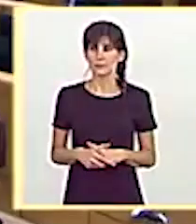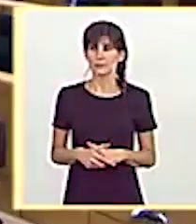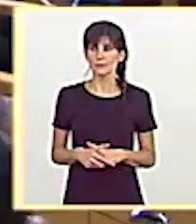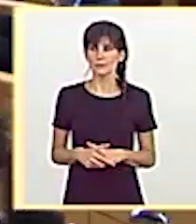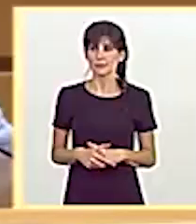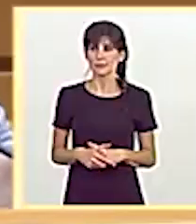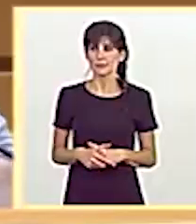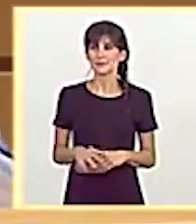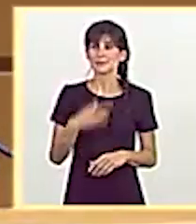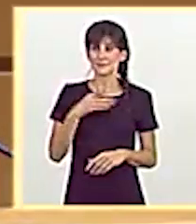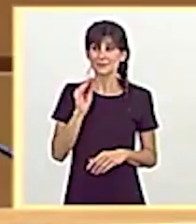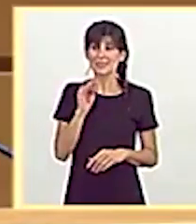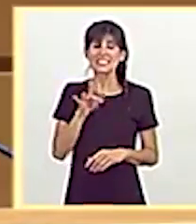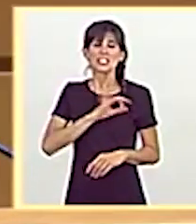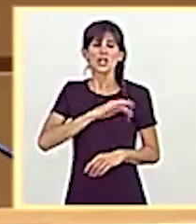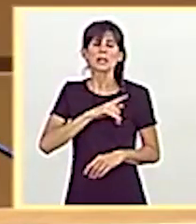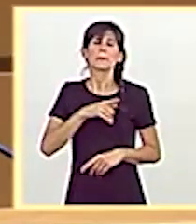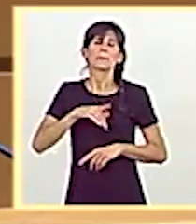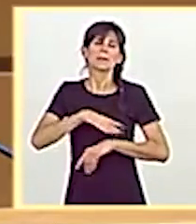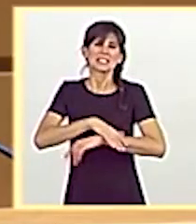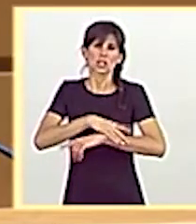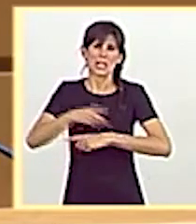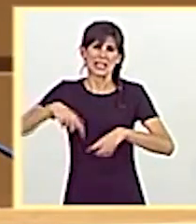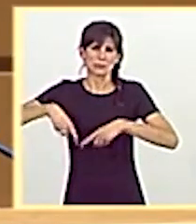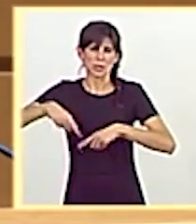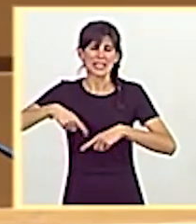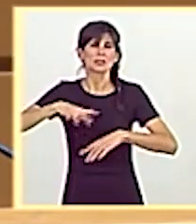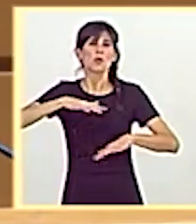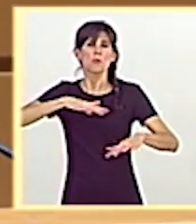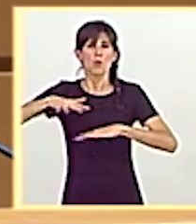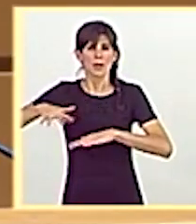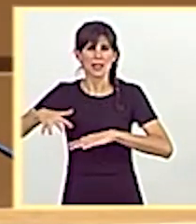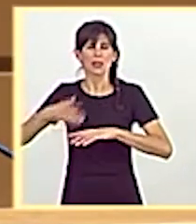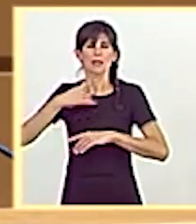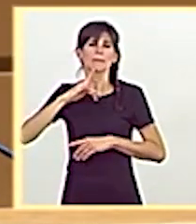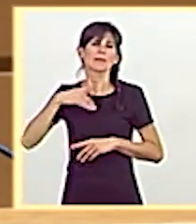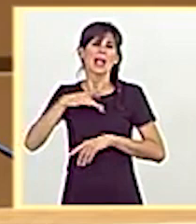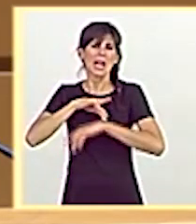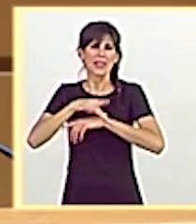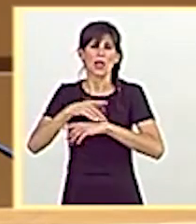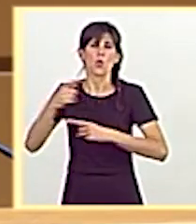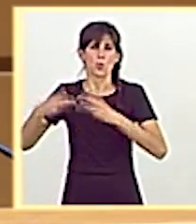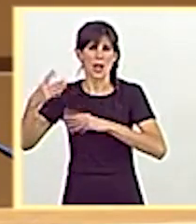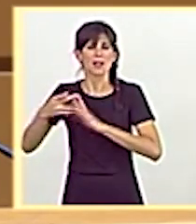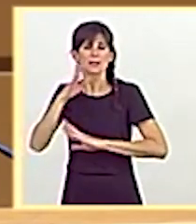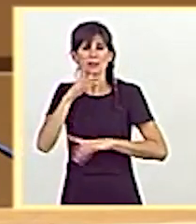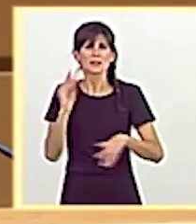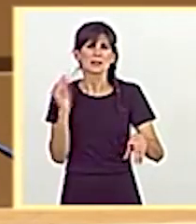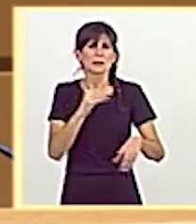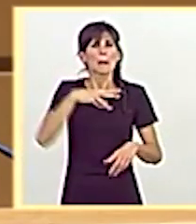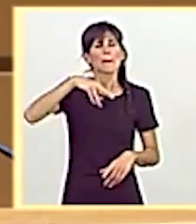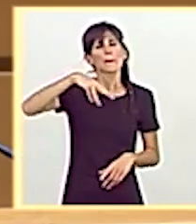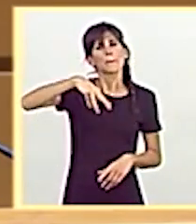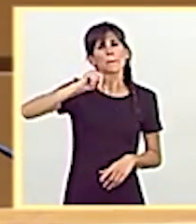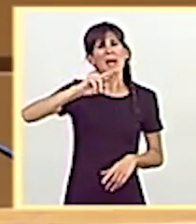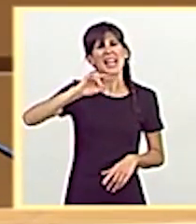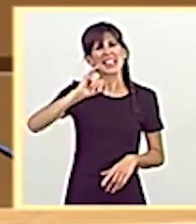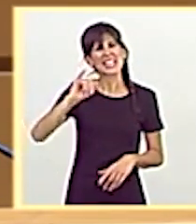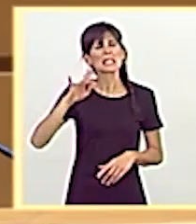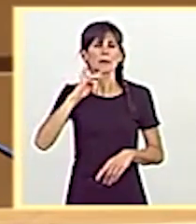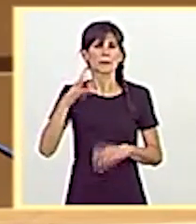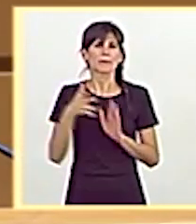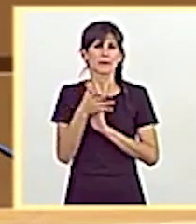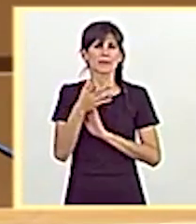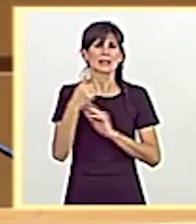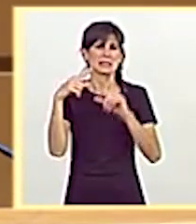Pregunta al señor ministro de Transportes, Movilidad y Agenda Urbana. Pregunta del senador Martí de Ulofeu, del Grupo Parlamentario Esquerra